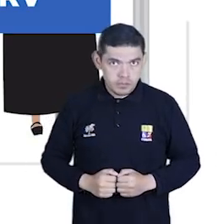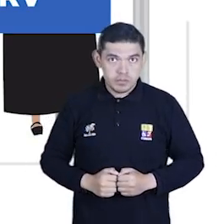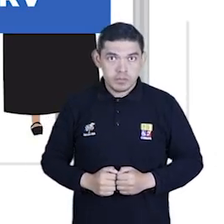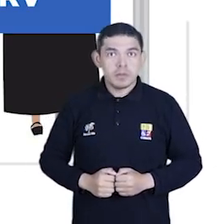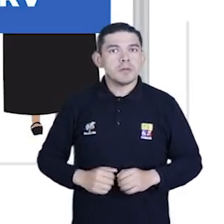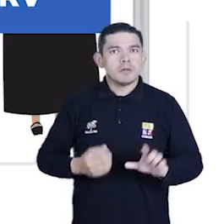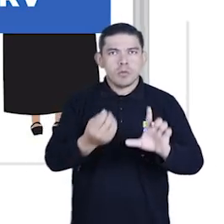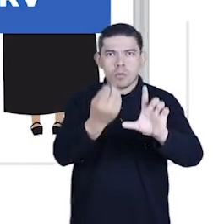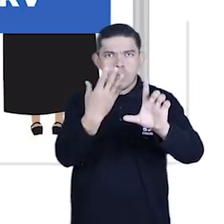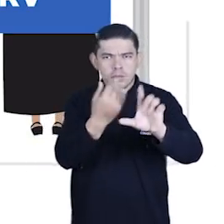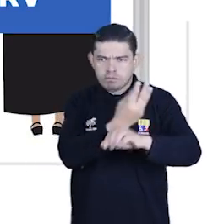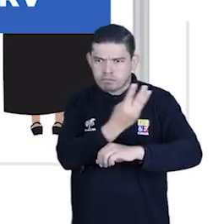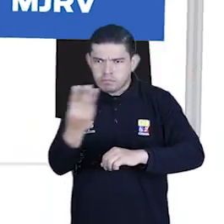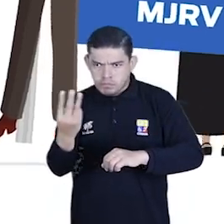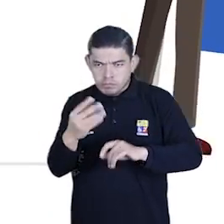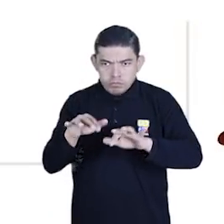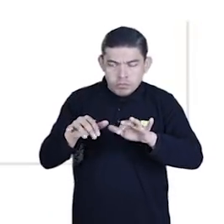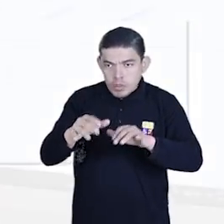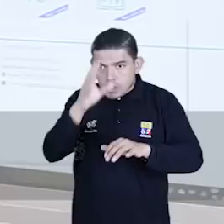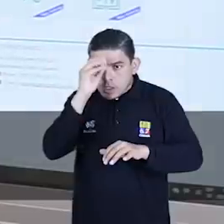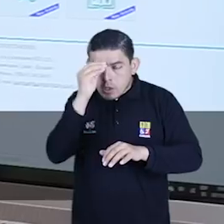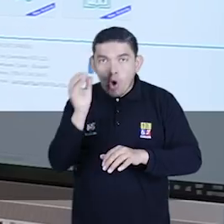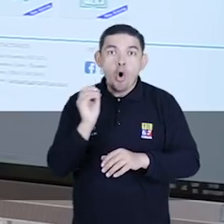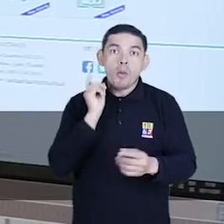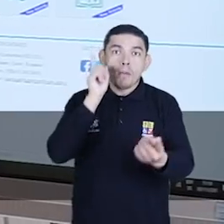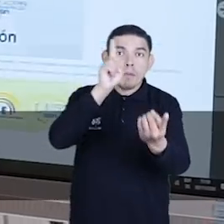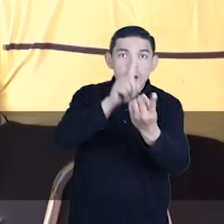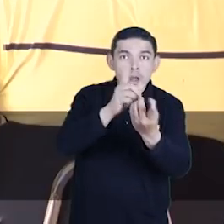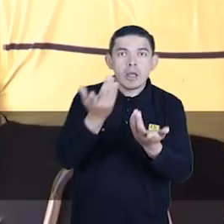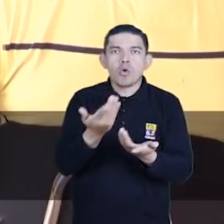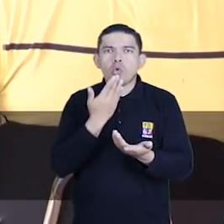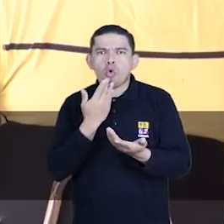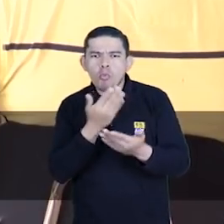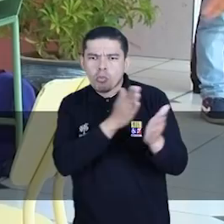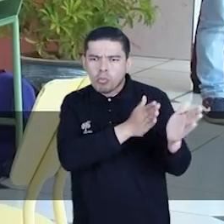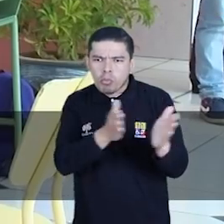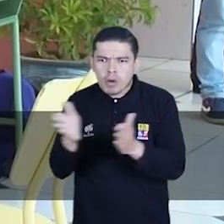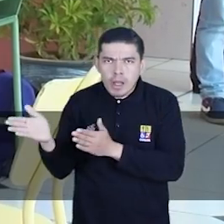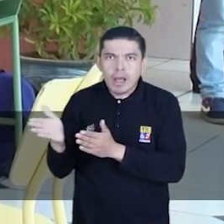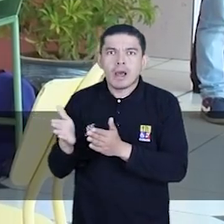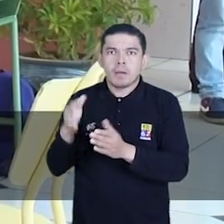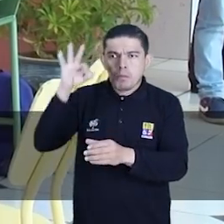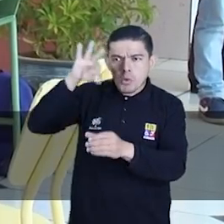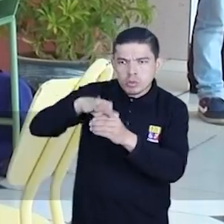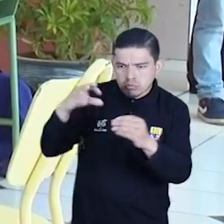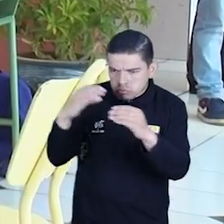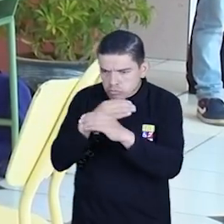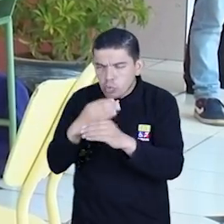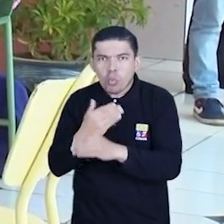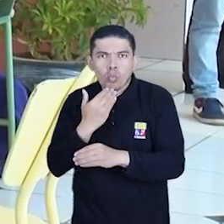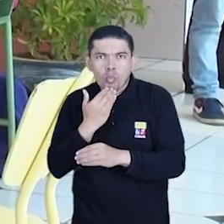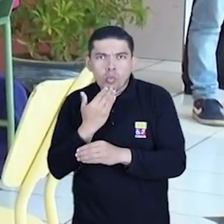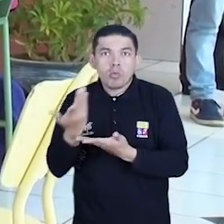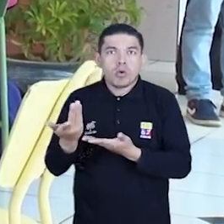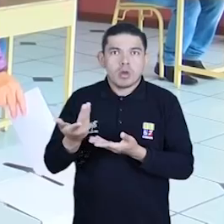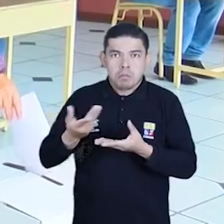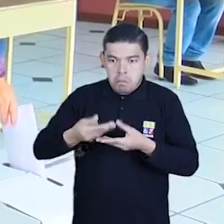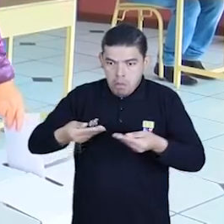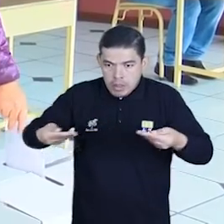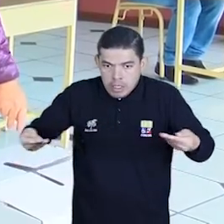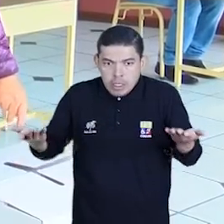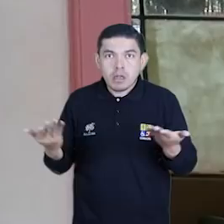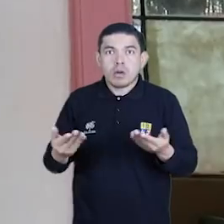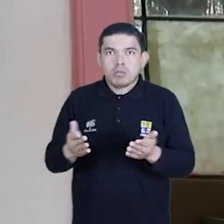hasta el 7 de febrero de 2021, de manera virtual y presencial, donde conocerán sobre el sistema de instalación,